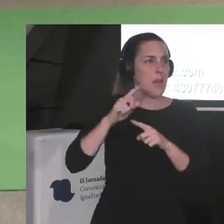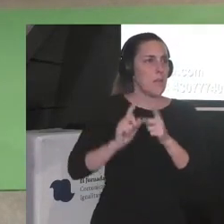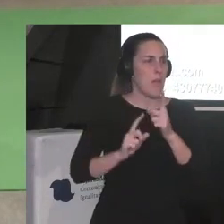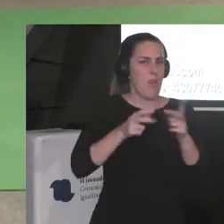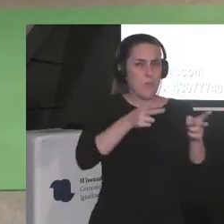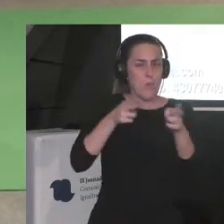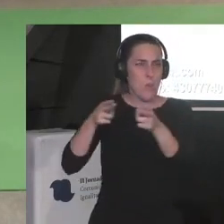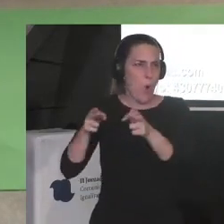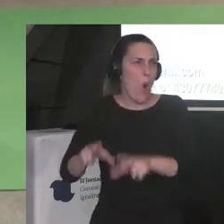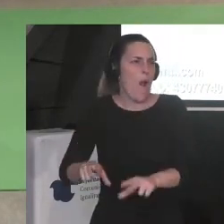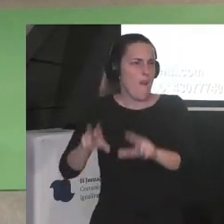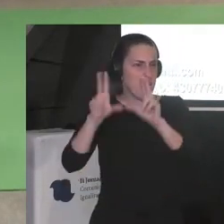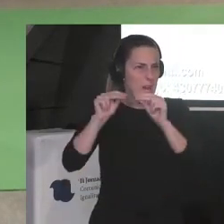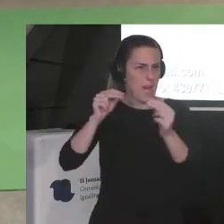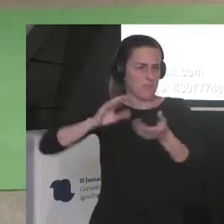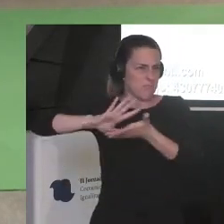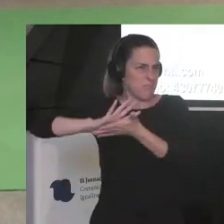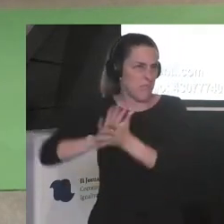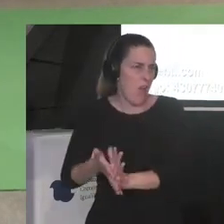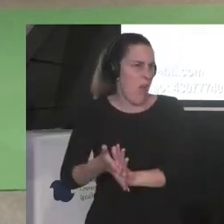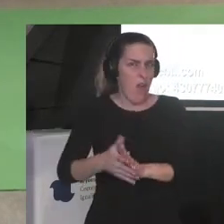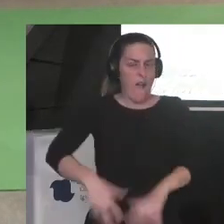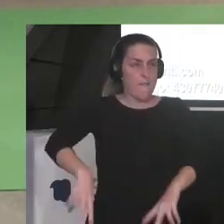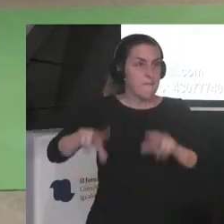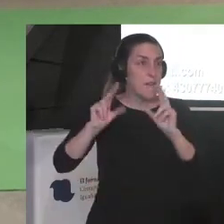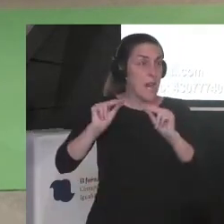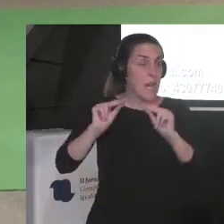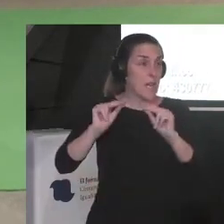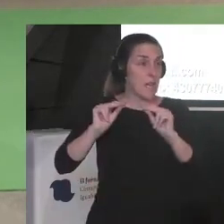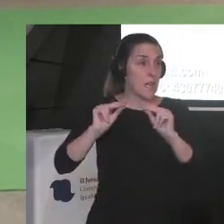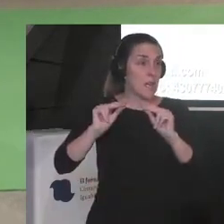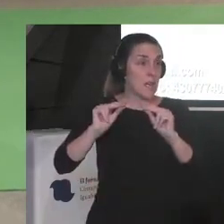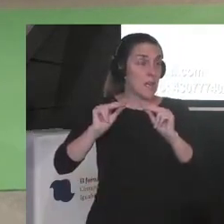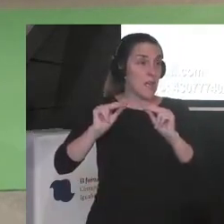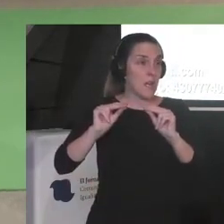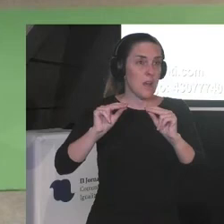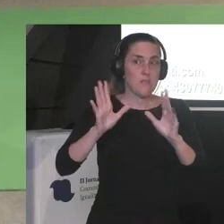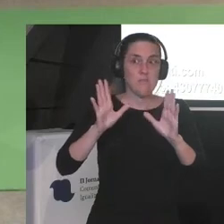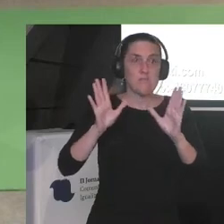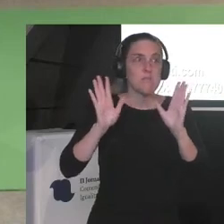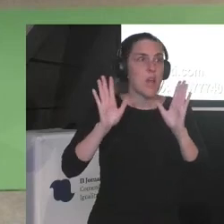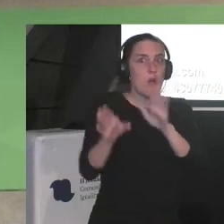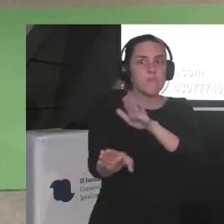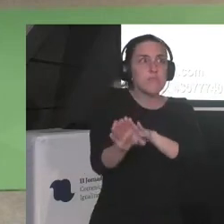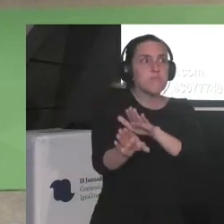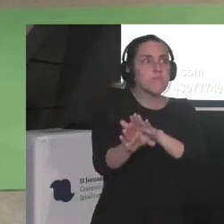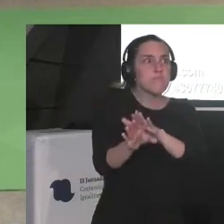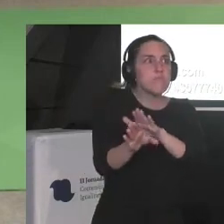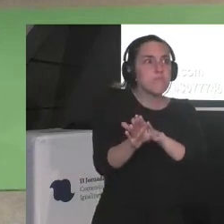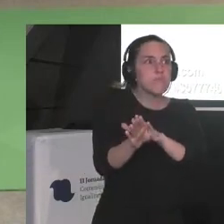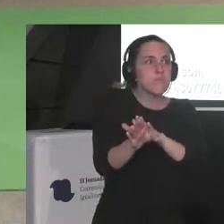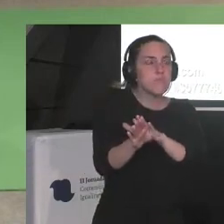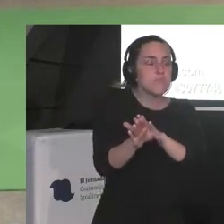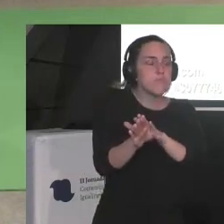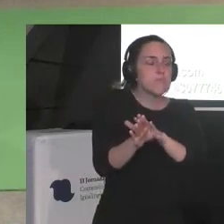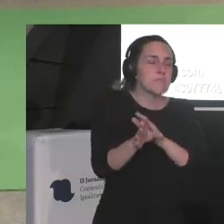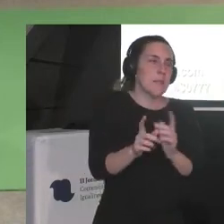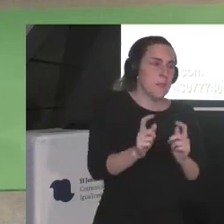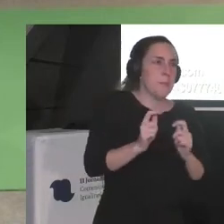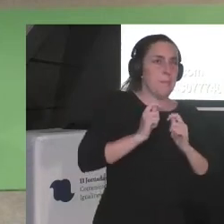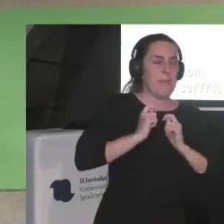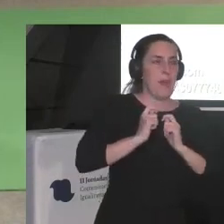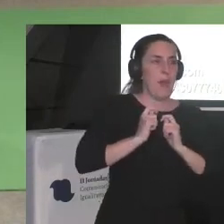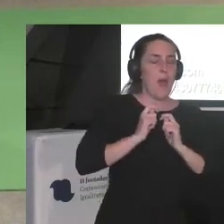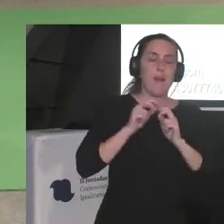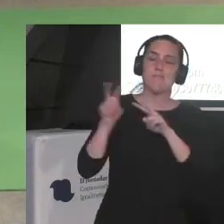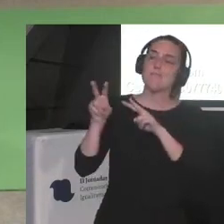fuego y el fin del genocidio de Israel y sin embargo ahí está ¿no? o sea bueno es reconfortante ver ¿no?